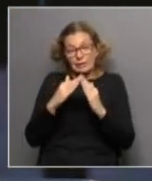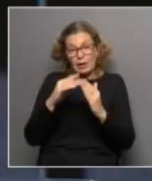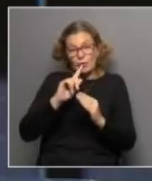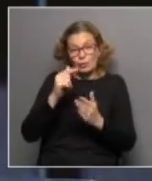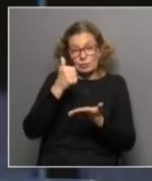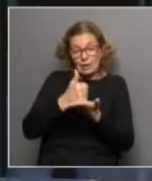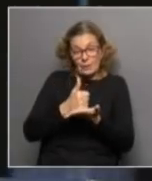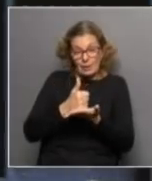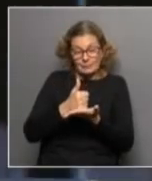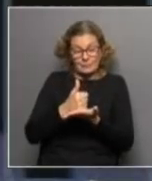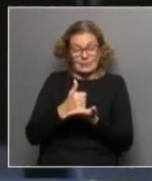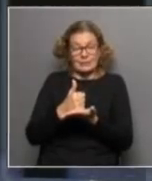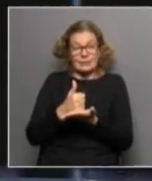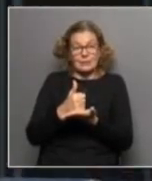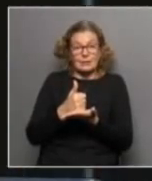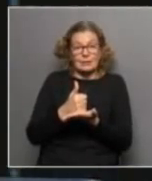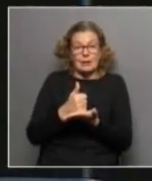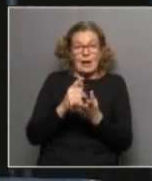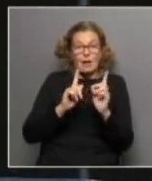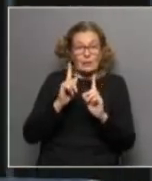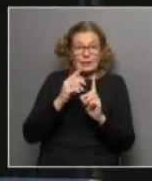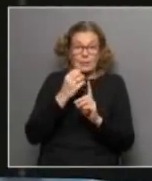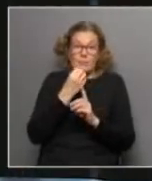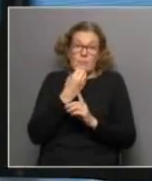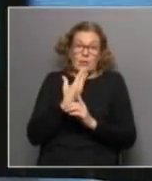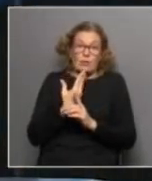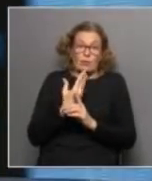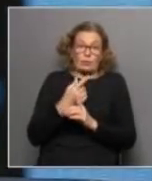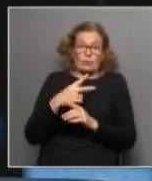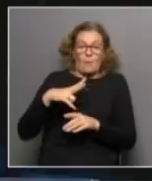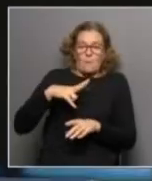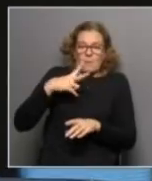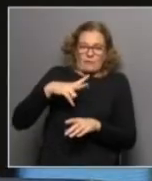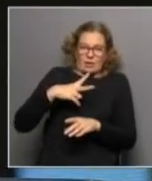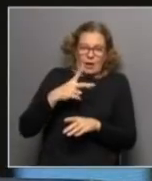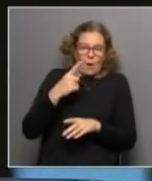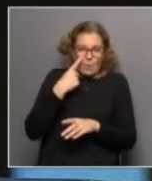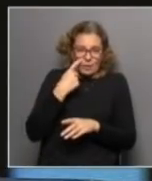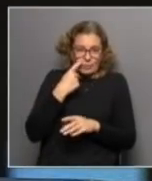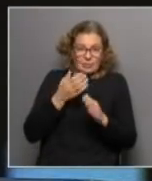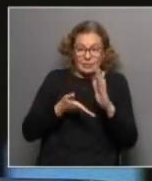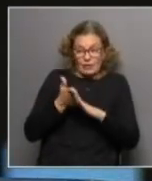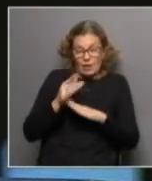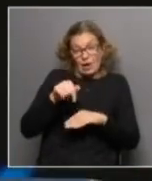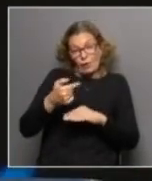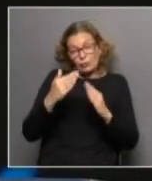tampoco esos varones estaban en sus mejores condiciones, digamos, no son privilegiados, pero se van a otros hogares donde no hay